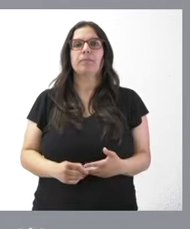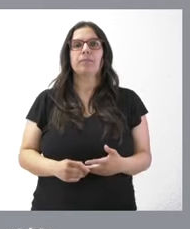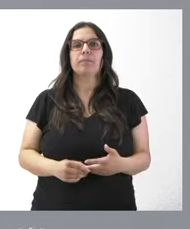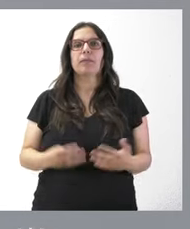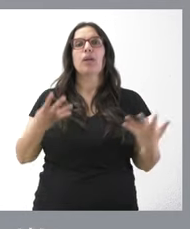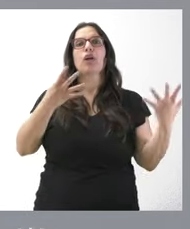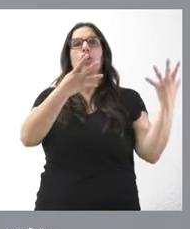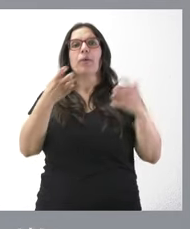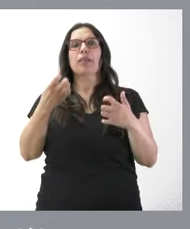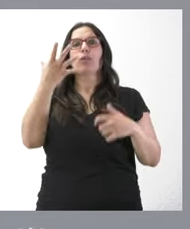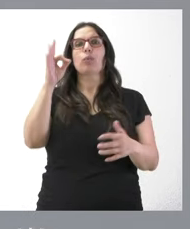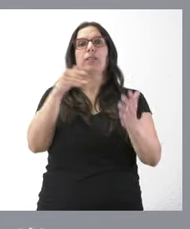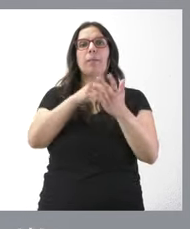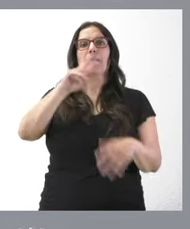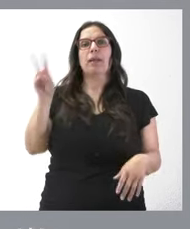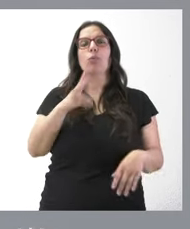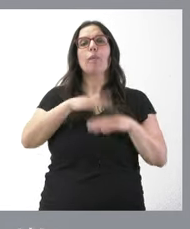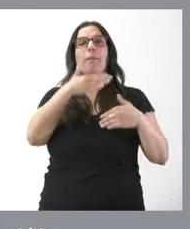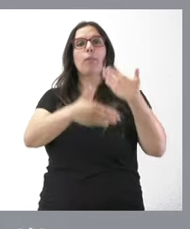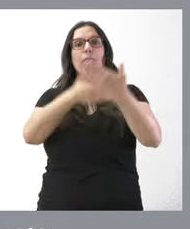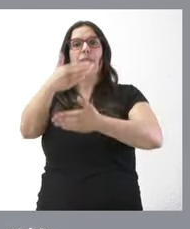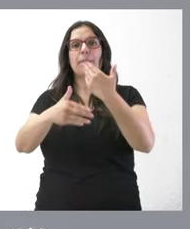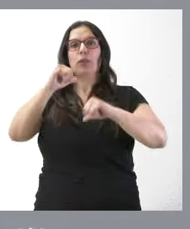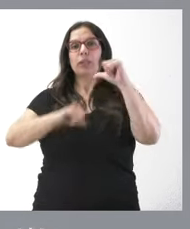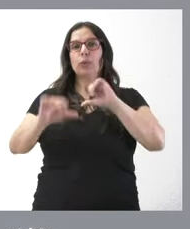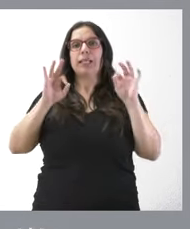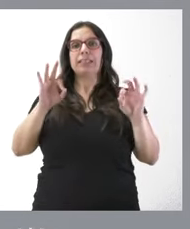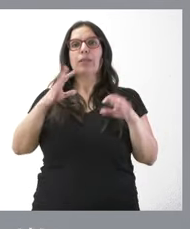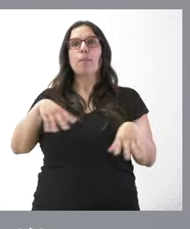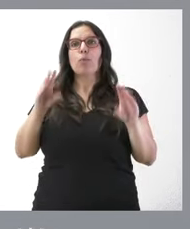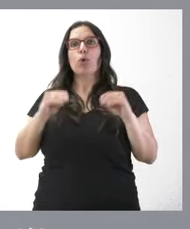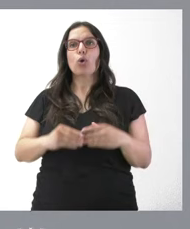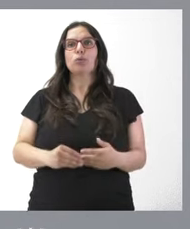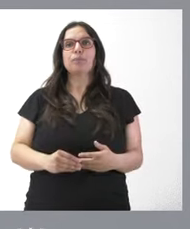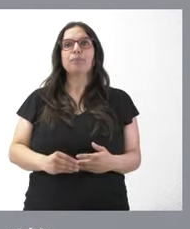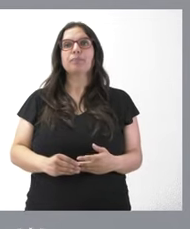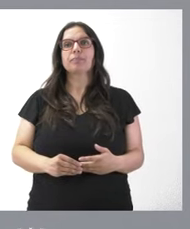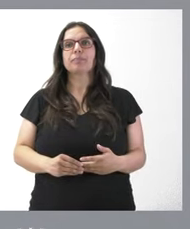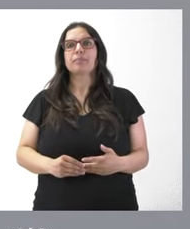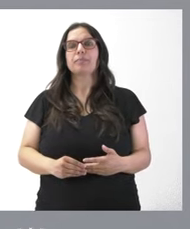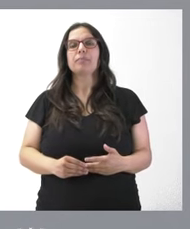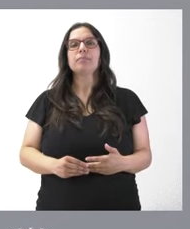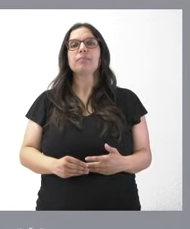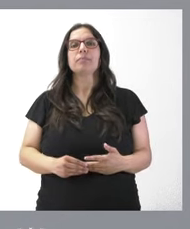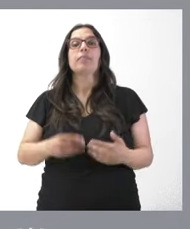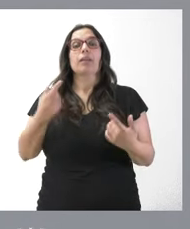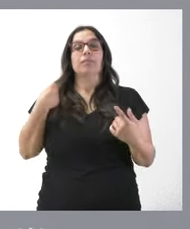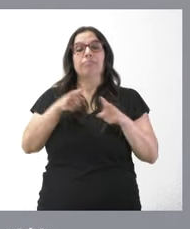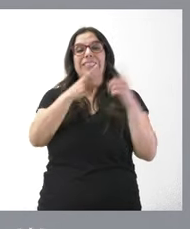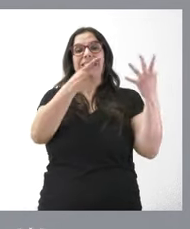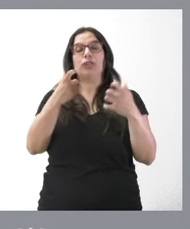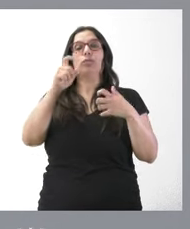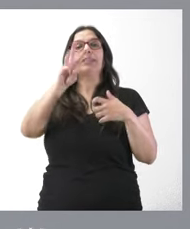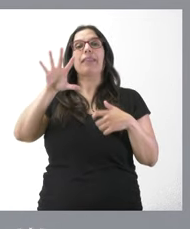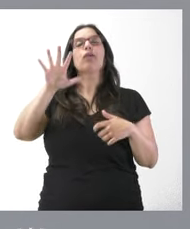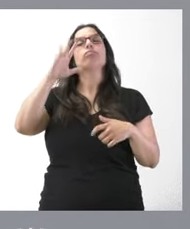950.000 euros para procedimientos quirúrgicos en Burgos. Son 175 procedimientos quirúrgicos de traumatología